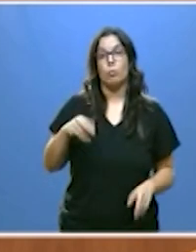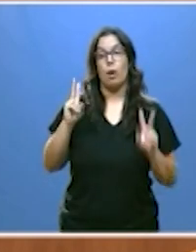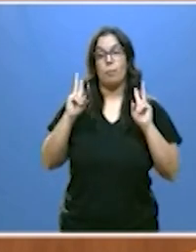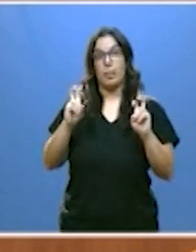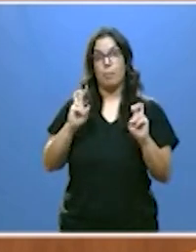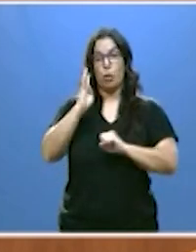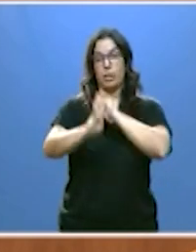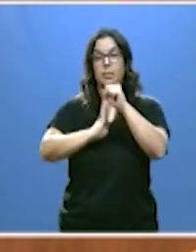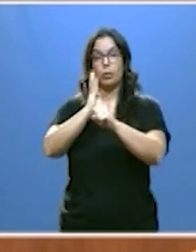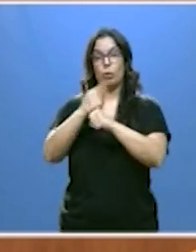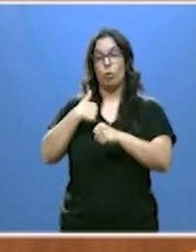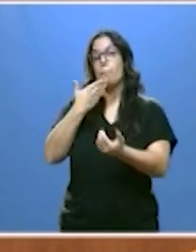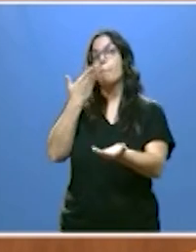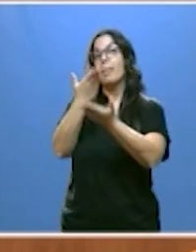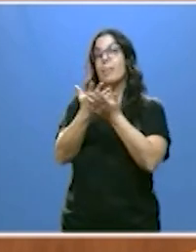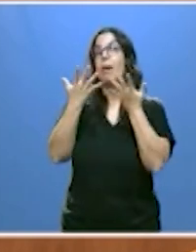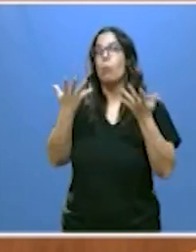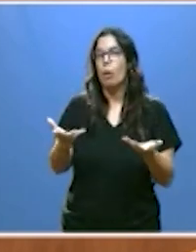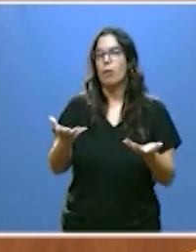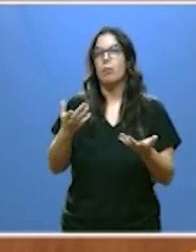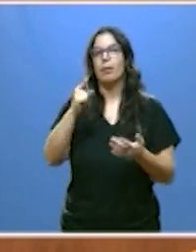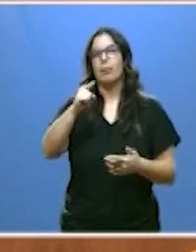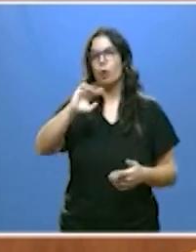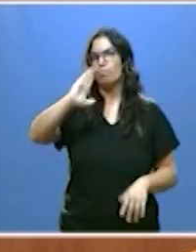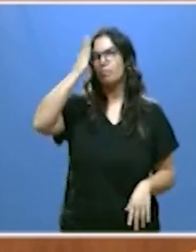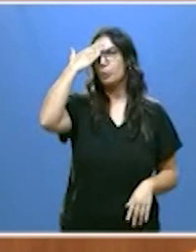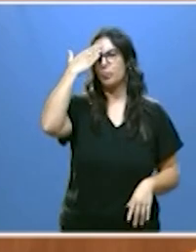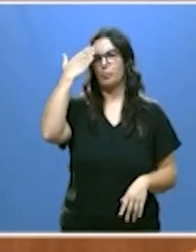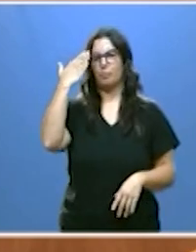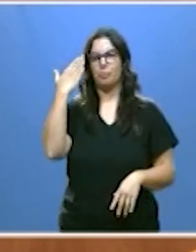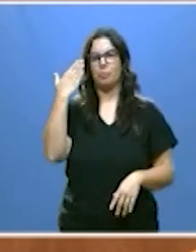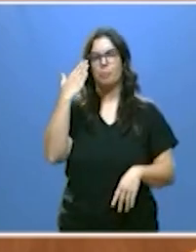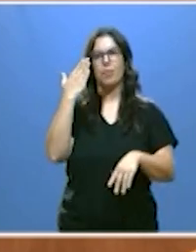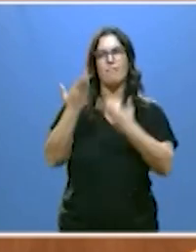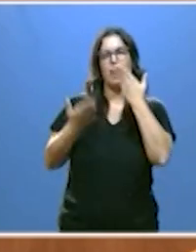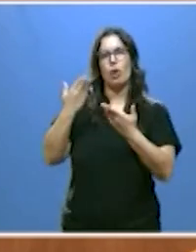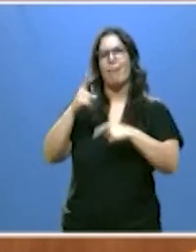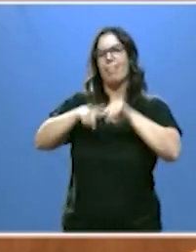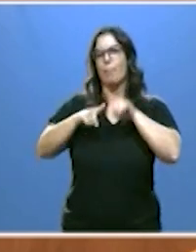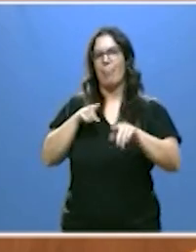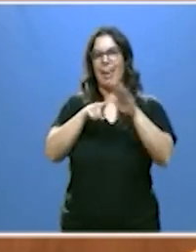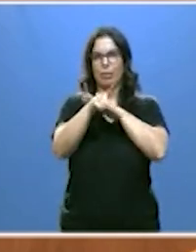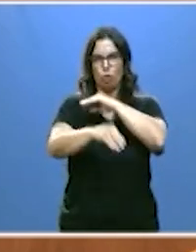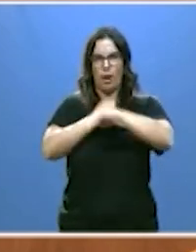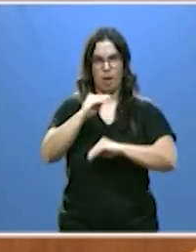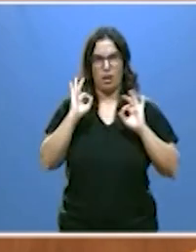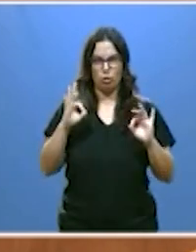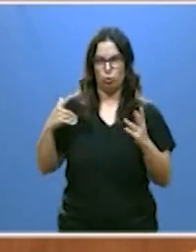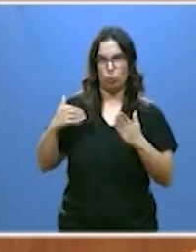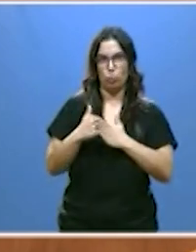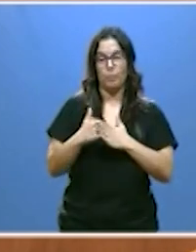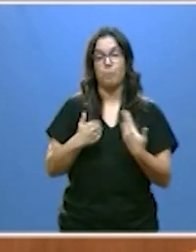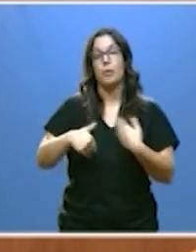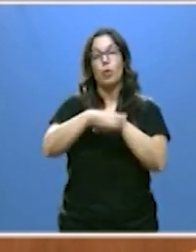esta legislatura es que fuera el principal elemento para valorarlo un gobierno que está